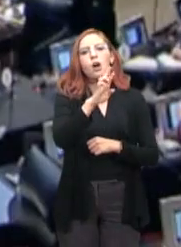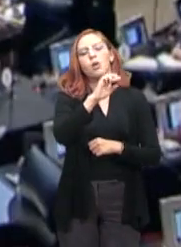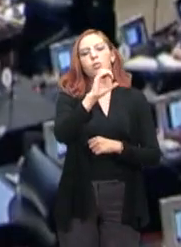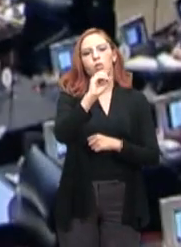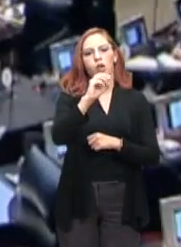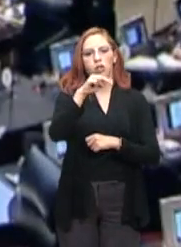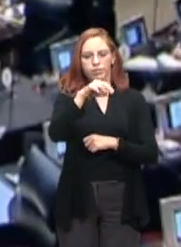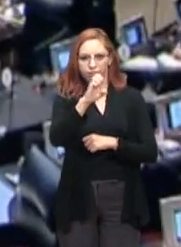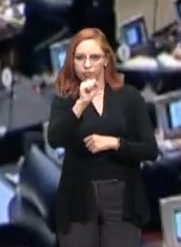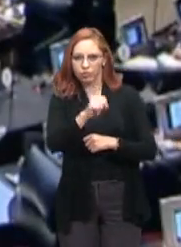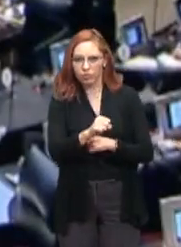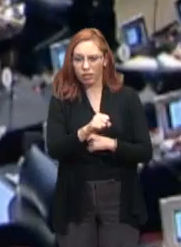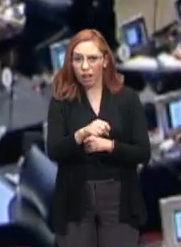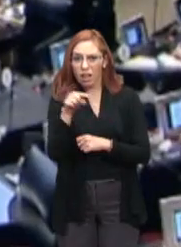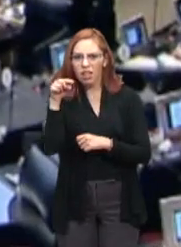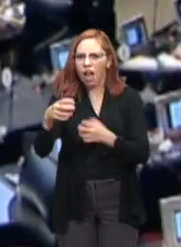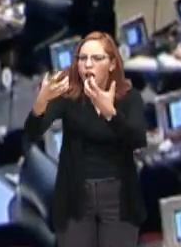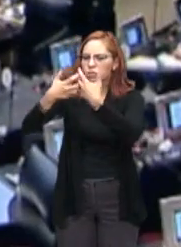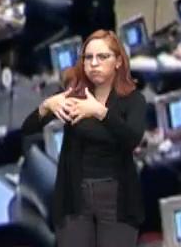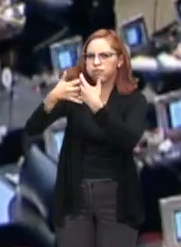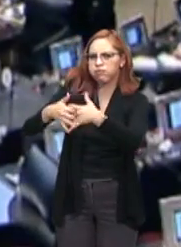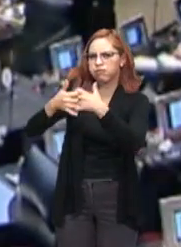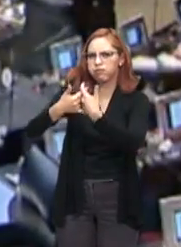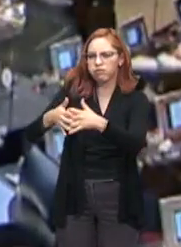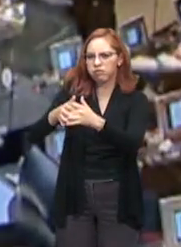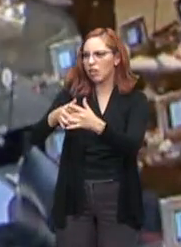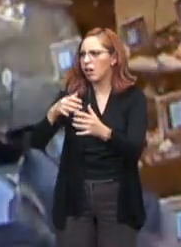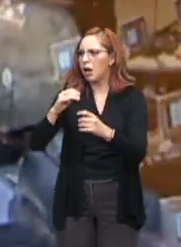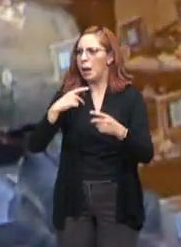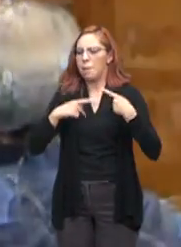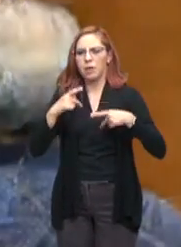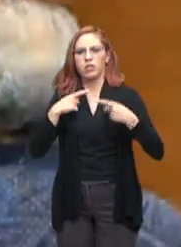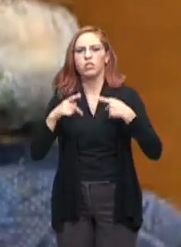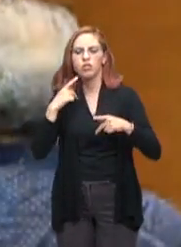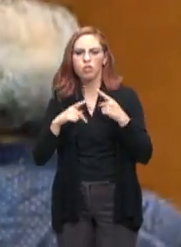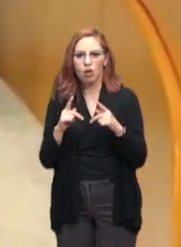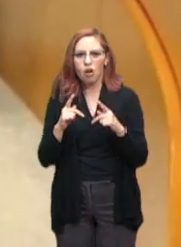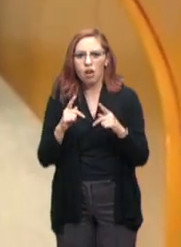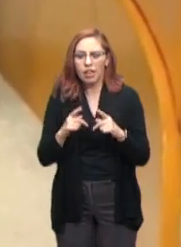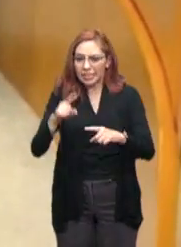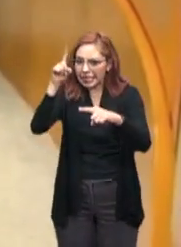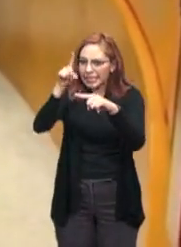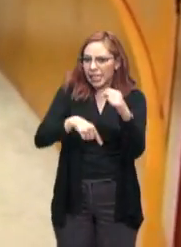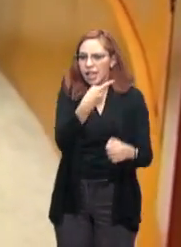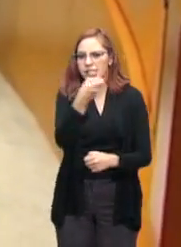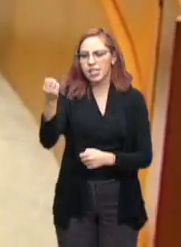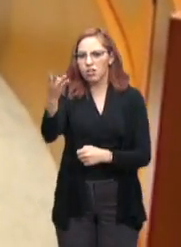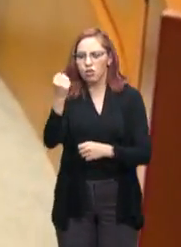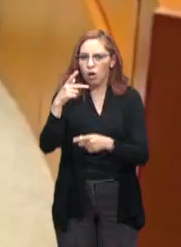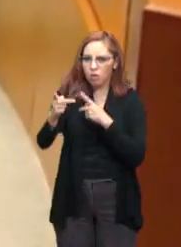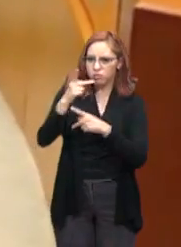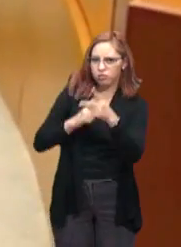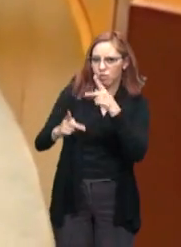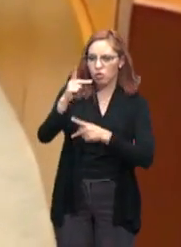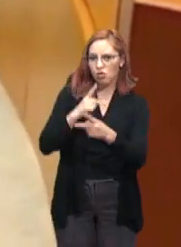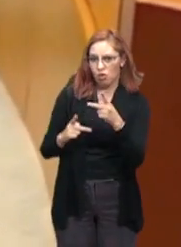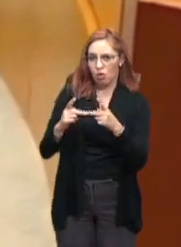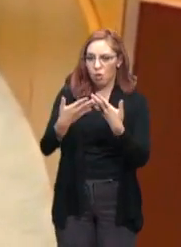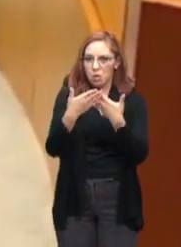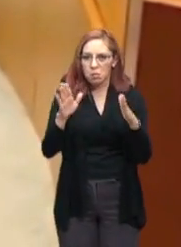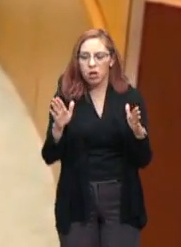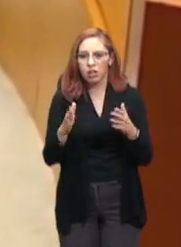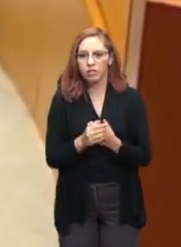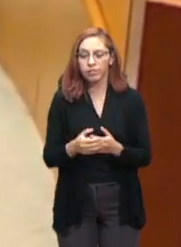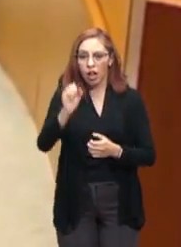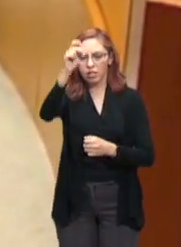Para la iniciativa privada es un error histórico que el Senado de la República avalara la extinción de 109 fideicomisos y fondos públicos.